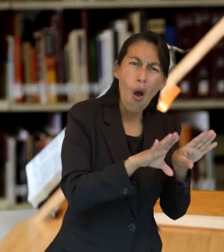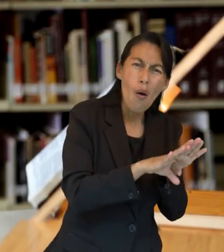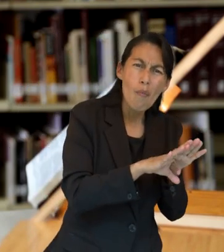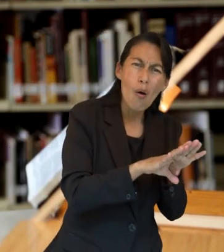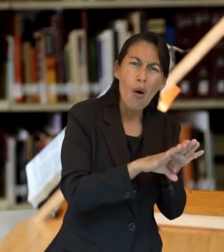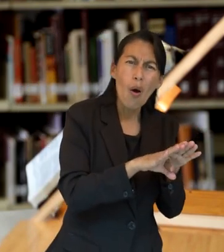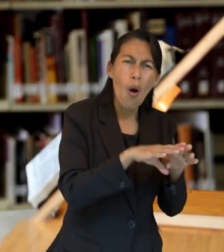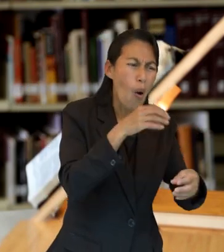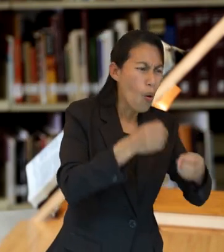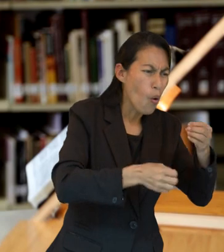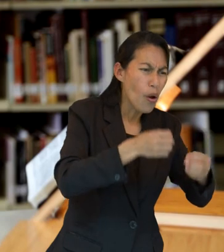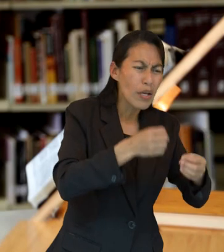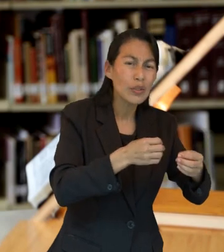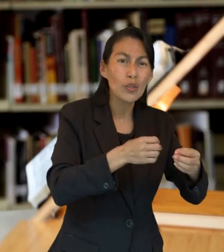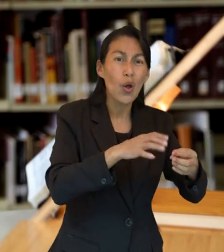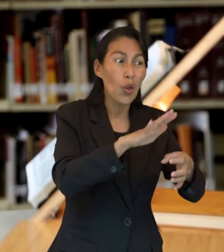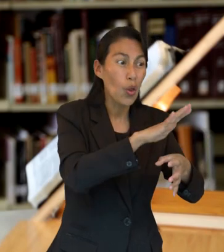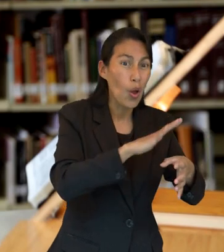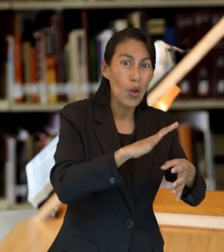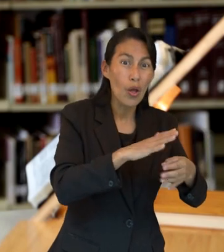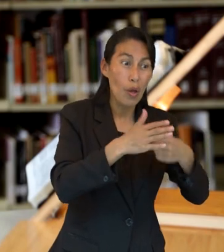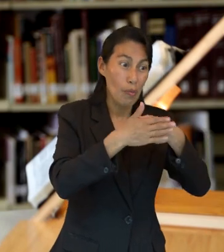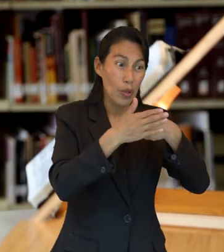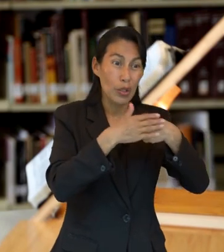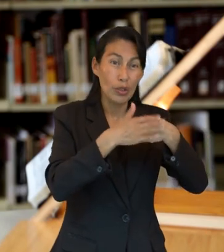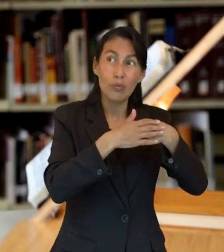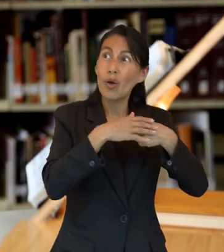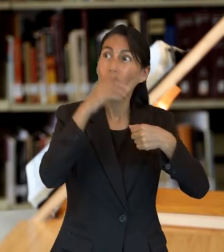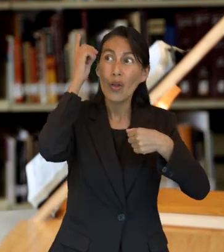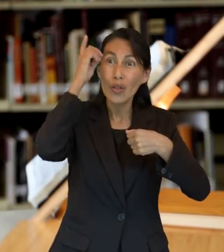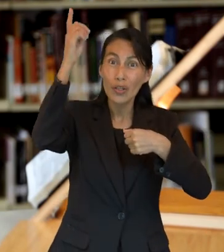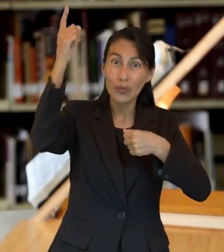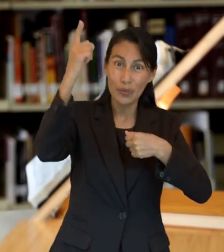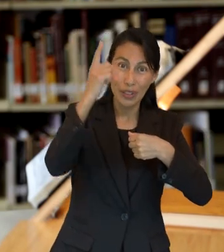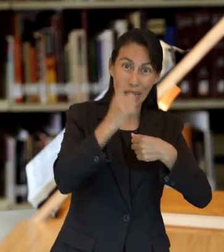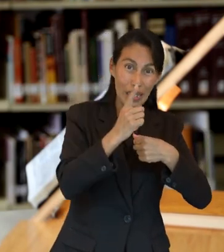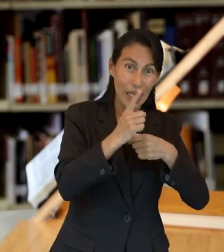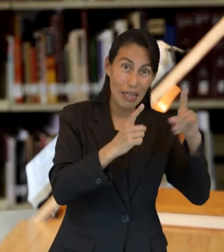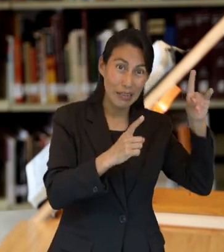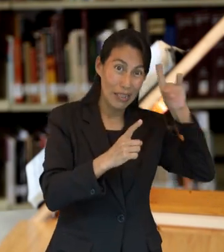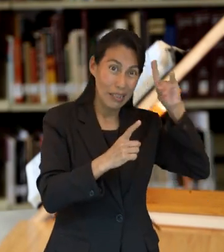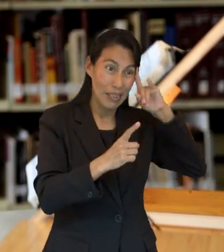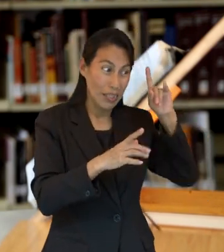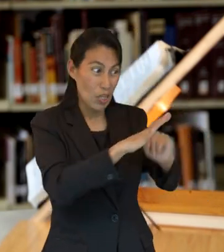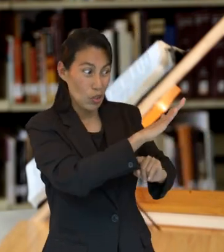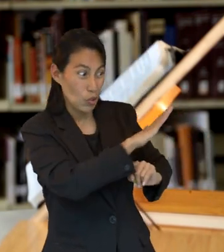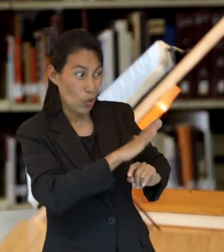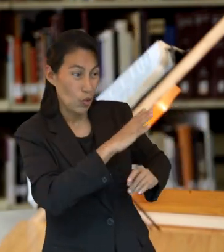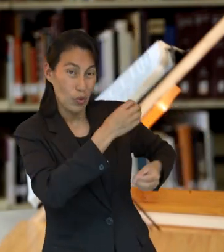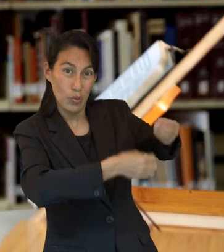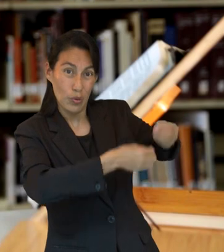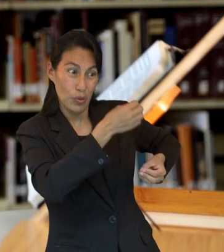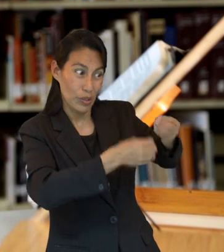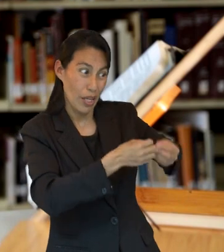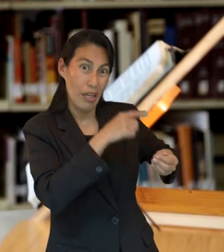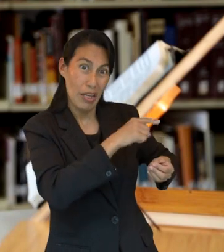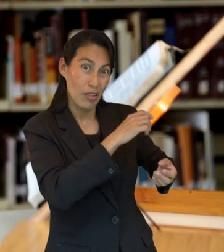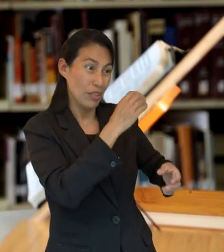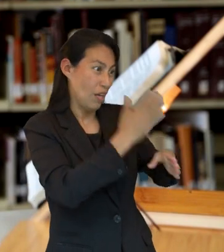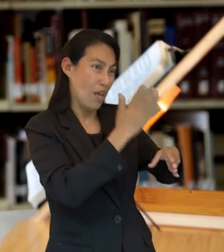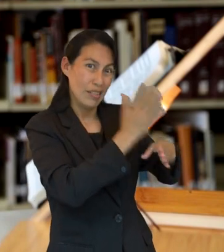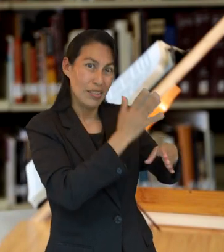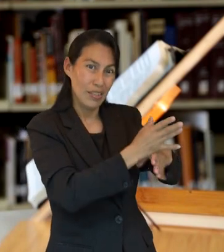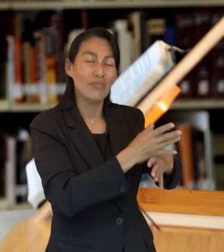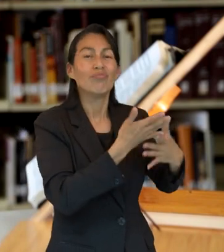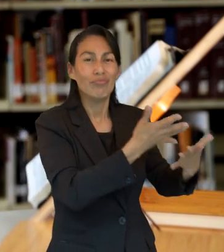del juicio previo al segundo advenimiento donde son juzgados los poderes del mal pero los santos son favorecidos en ese